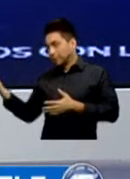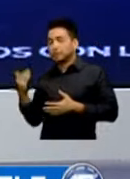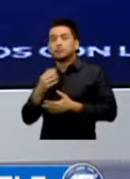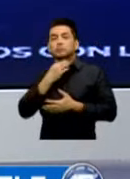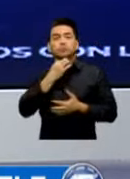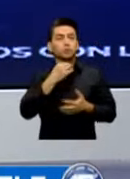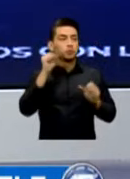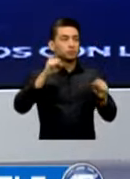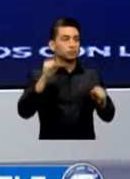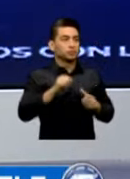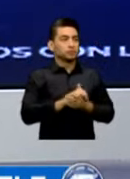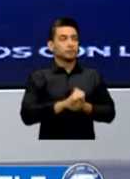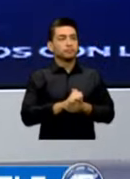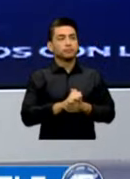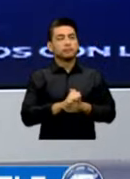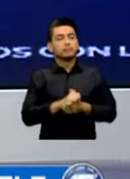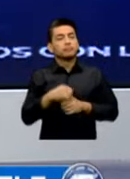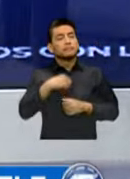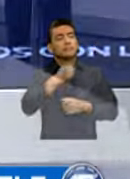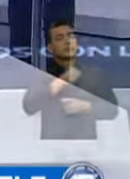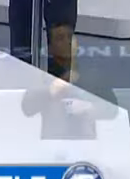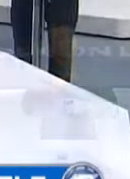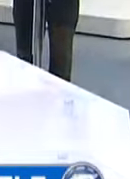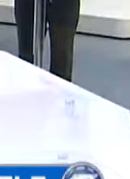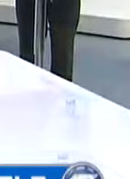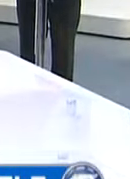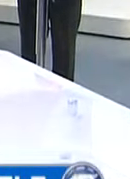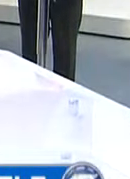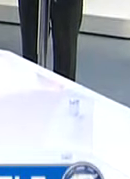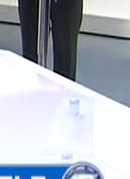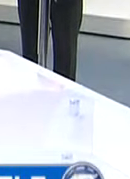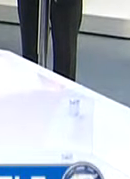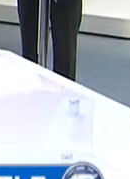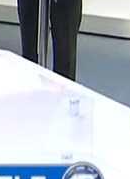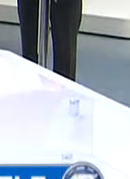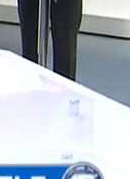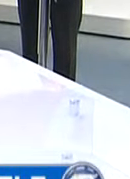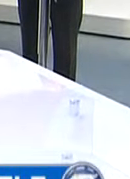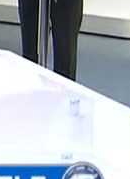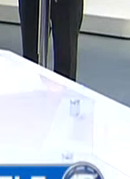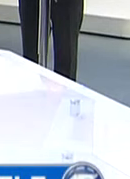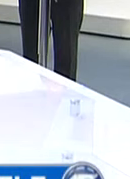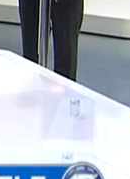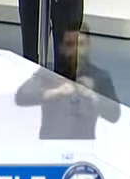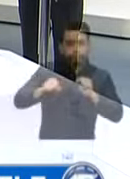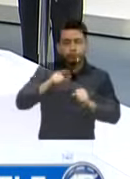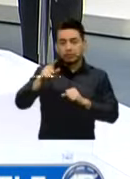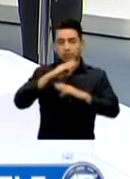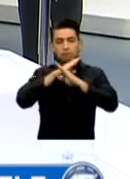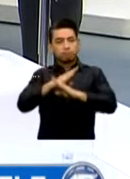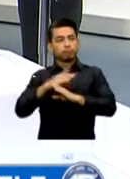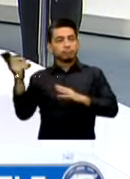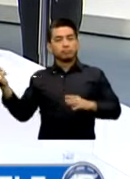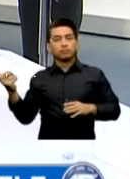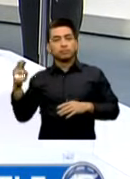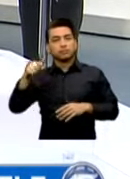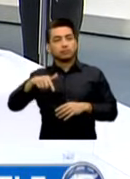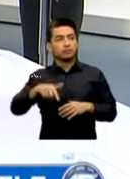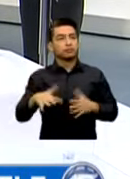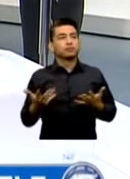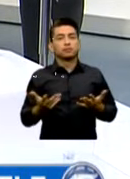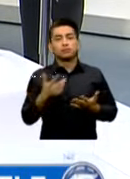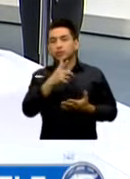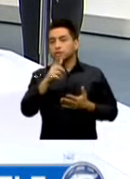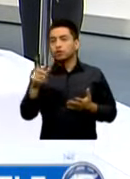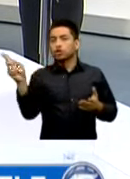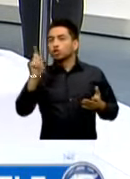Gracias Quisiera conocer Un poco El plan de acción Que tiene hoy Por hoy Las fuerzas De seguridad Del país Donde está Centralizado El